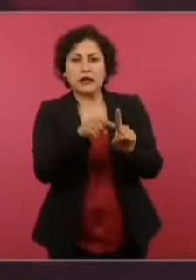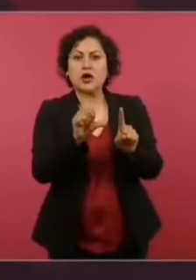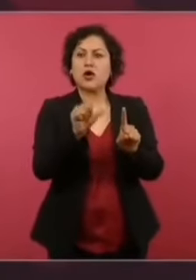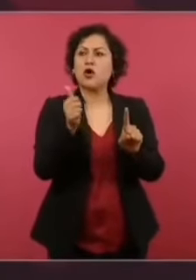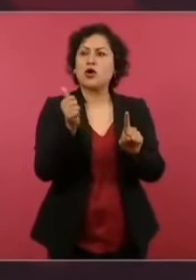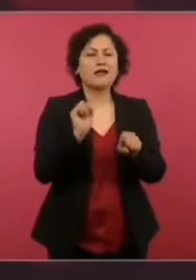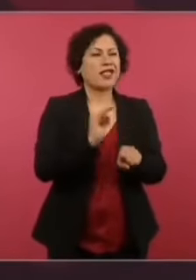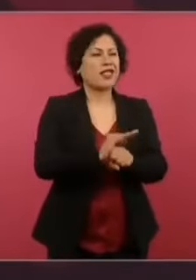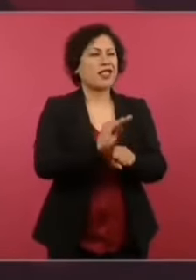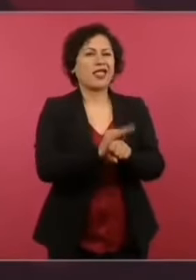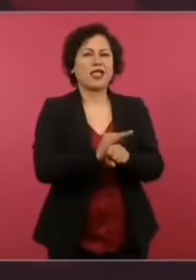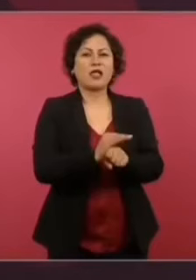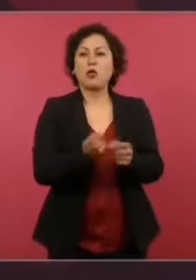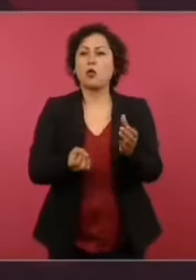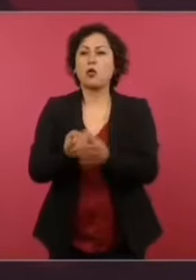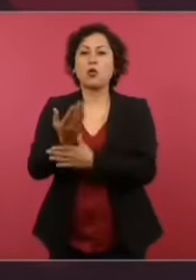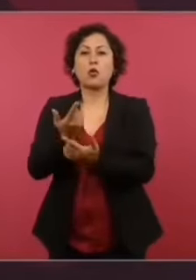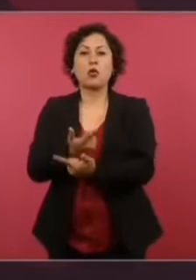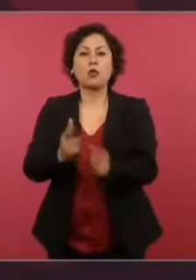cárcel.